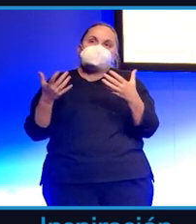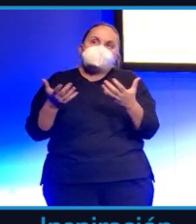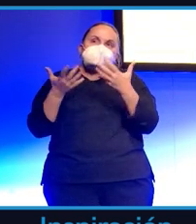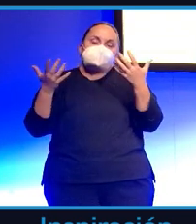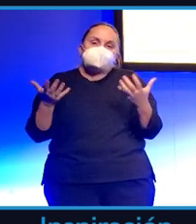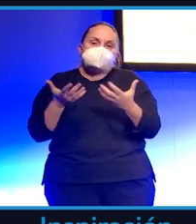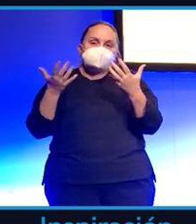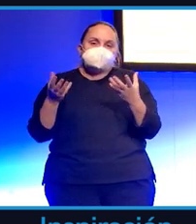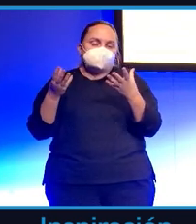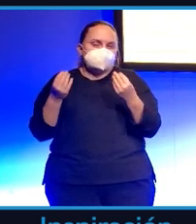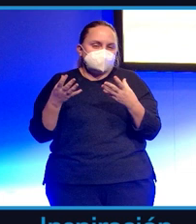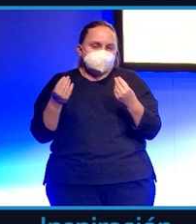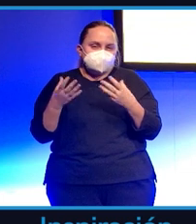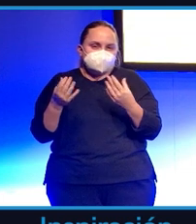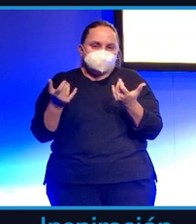Es decir,